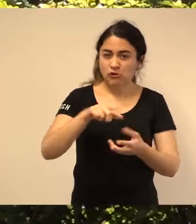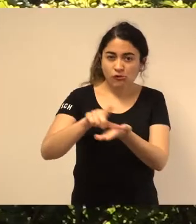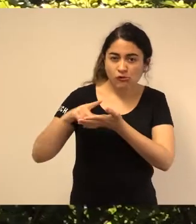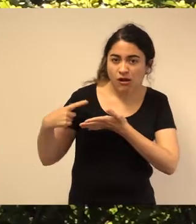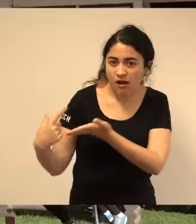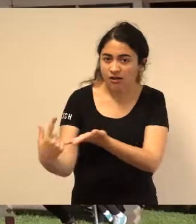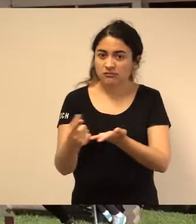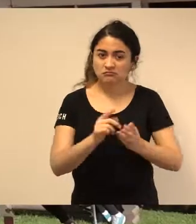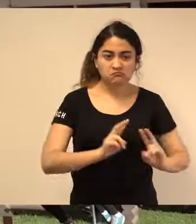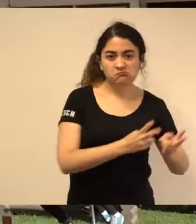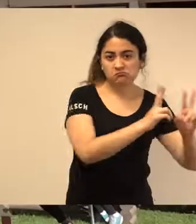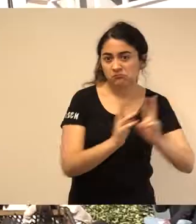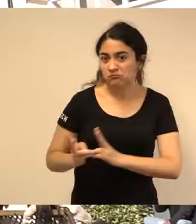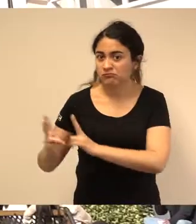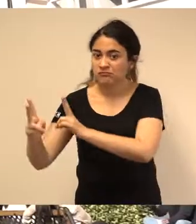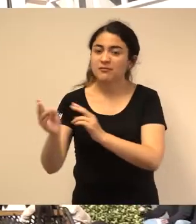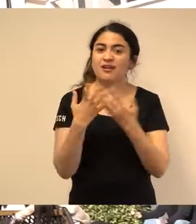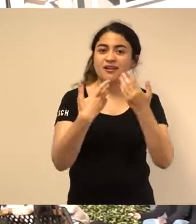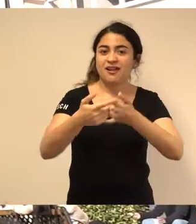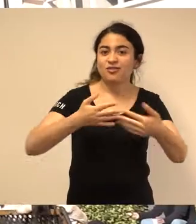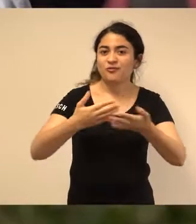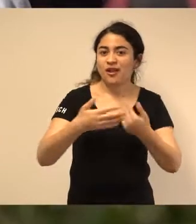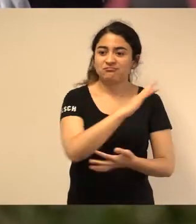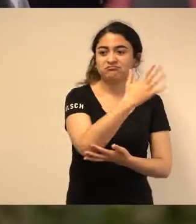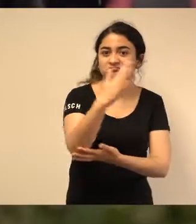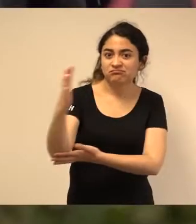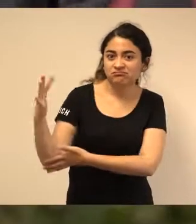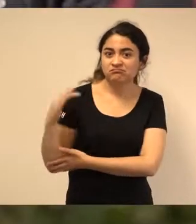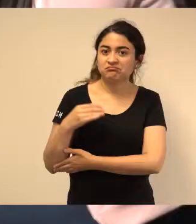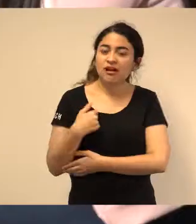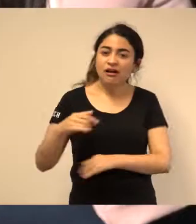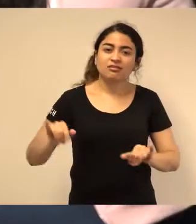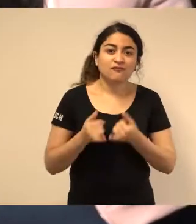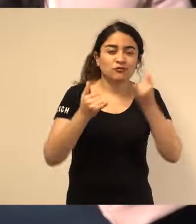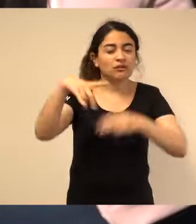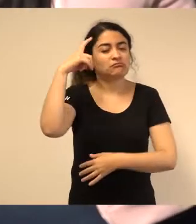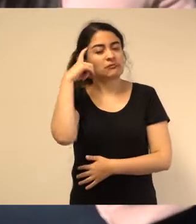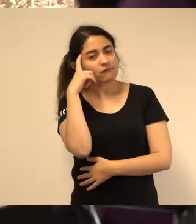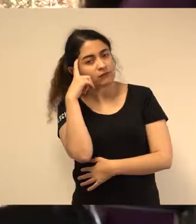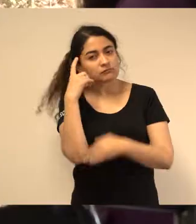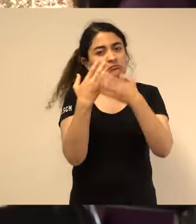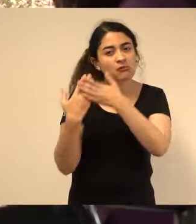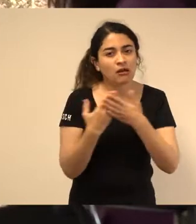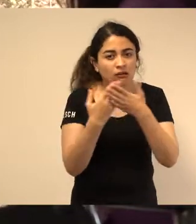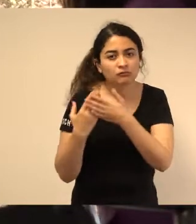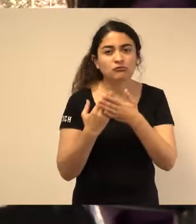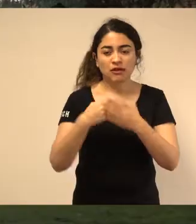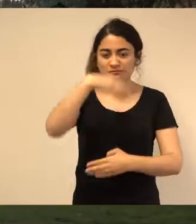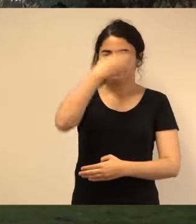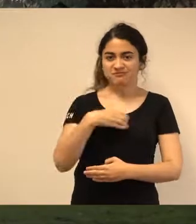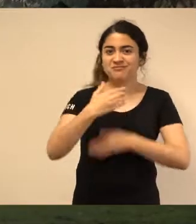un entorno que mezcla urbanidad y naturaleza y que invita a disfrutar de la reflexión, el estudio y el